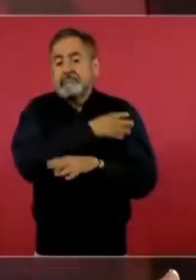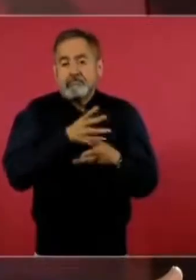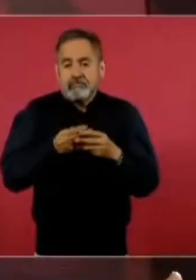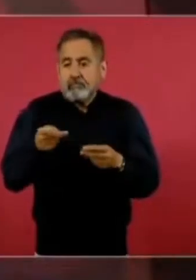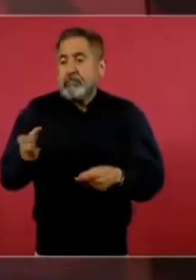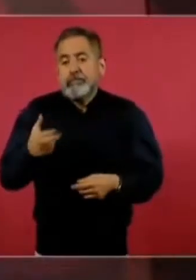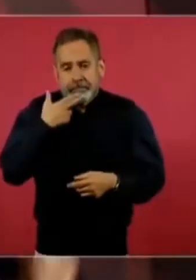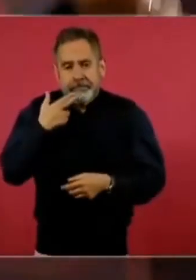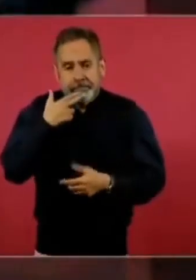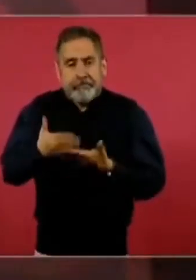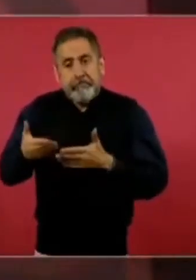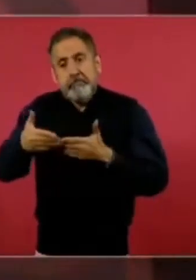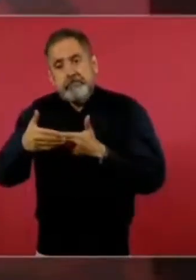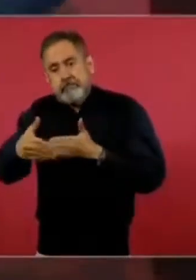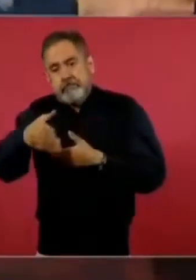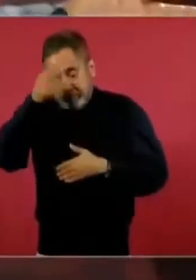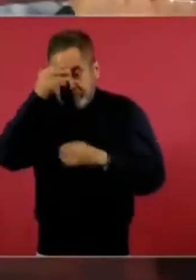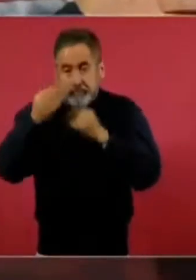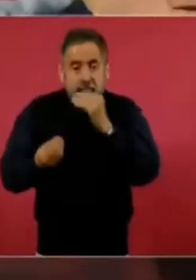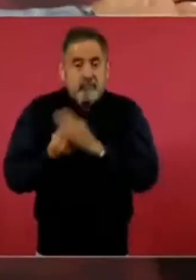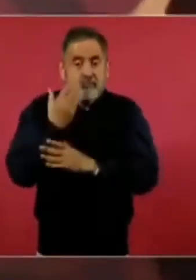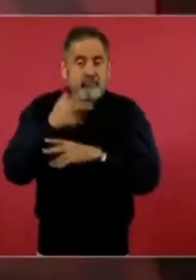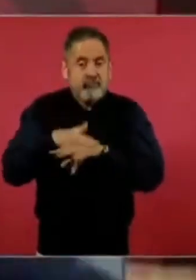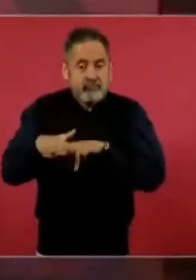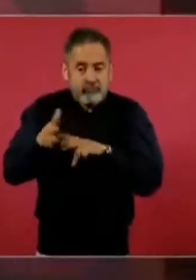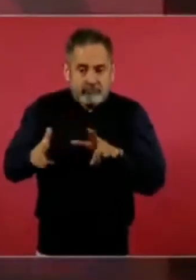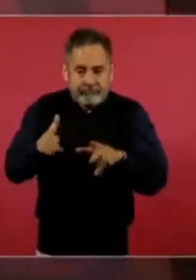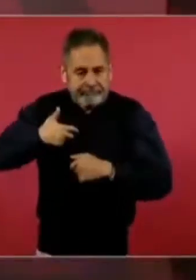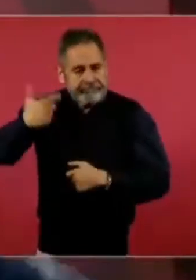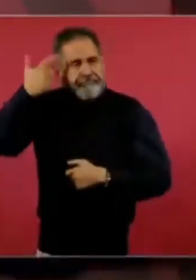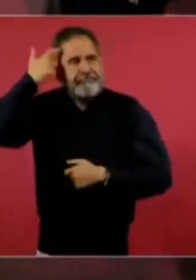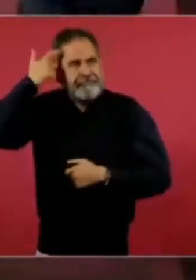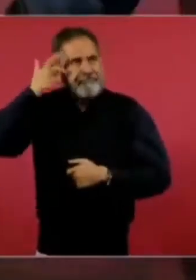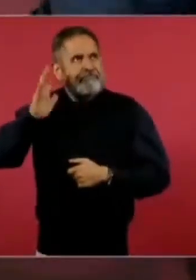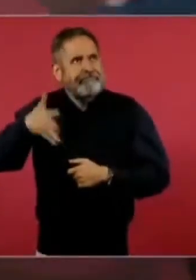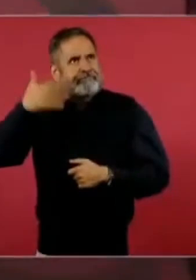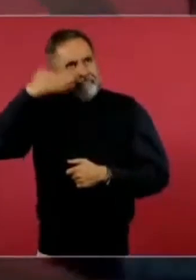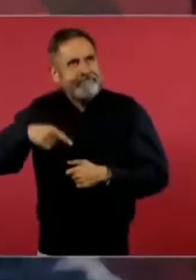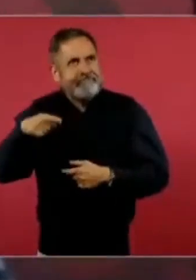de mucha utilidad, ahora que se hacen los trenes nuevos, ya